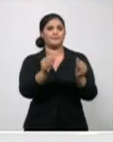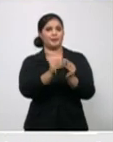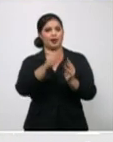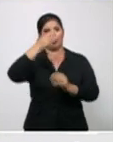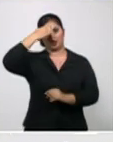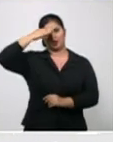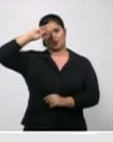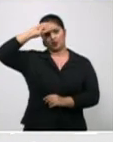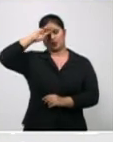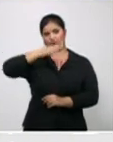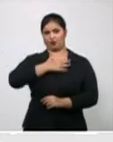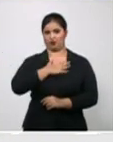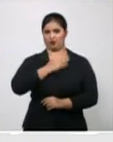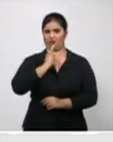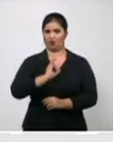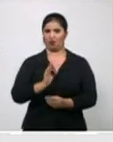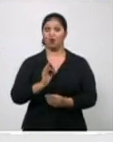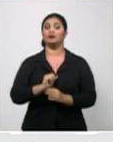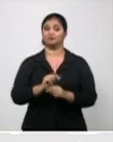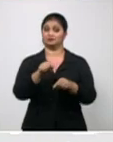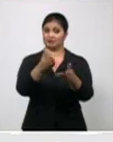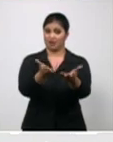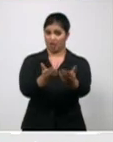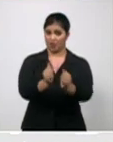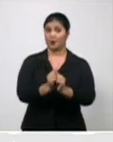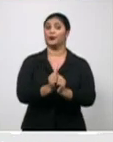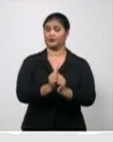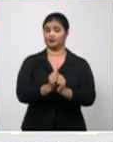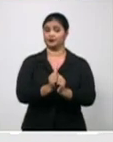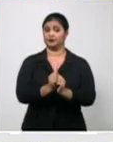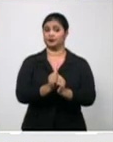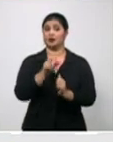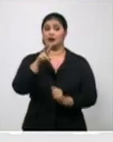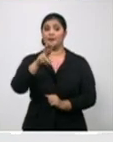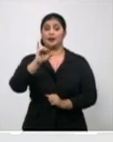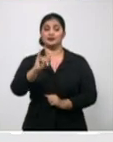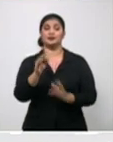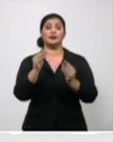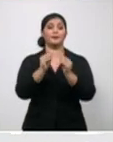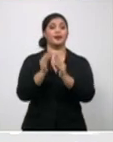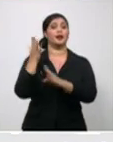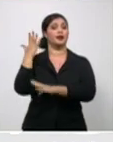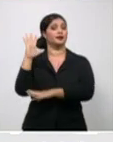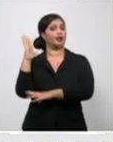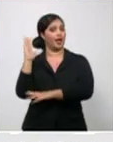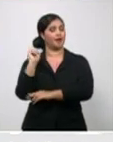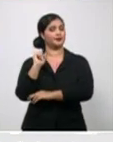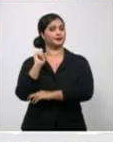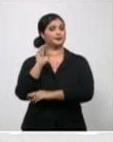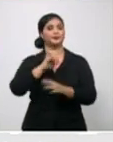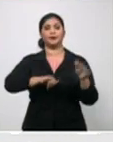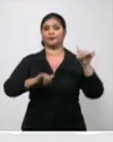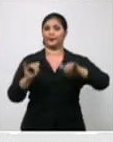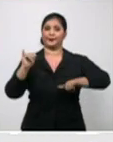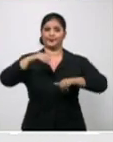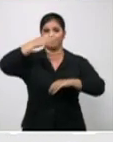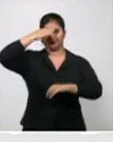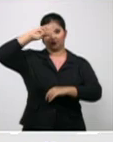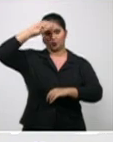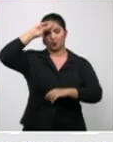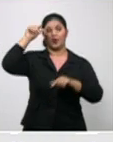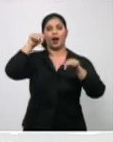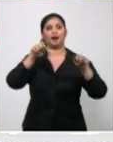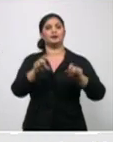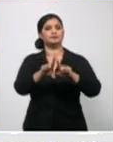propia del territorio, y 26 importados. En el gráfico que siempre ponemos, donde se ve